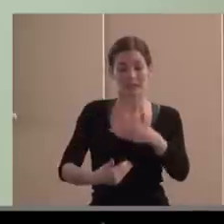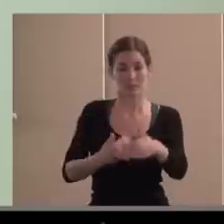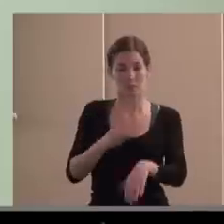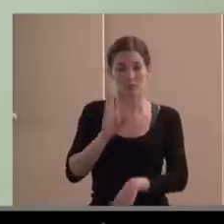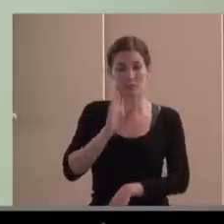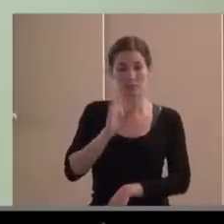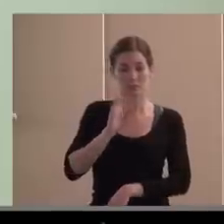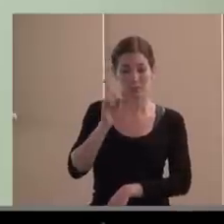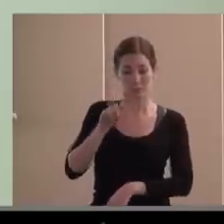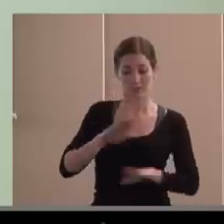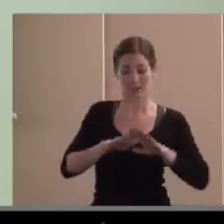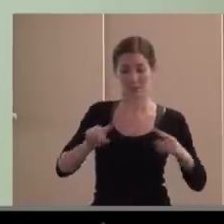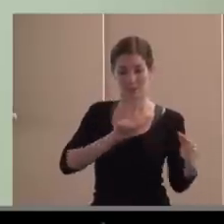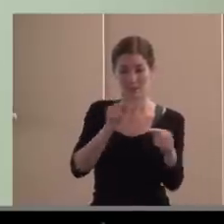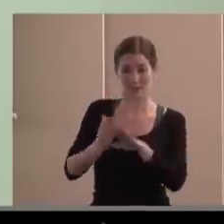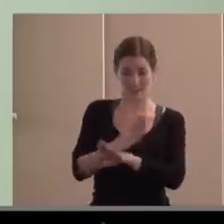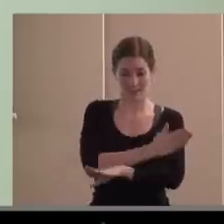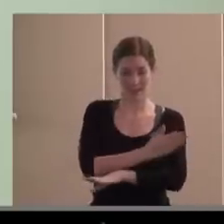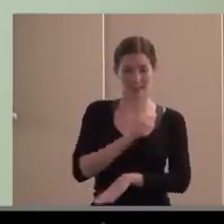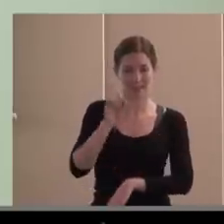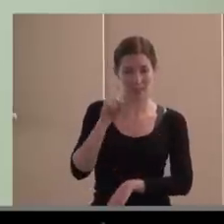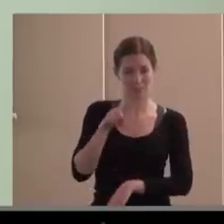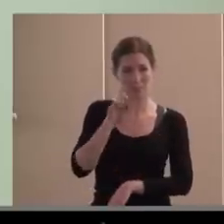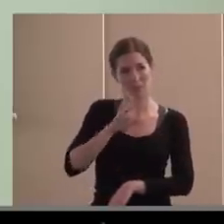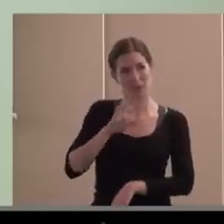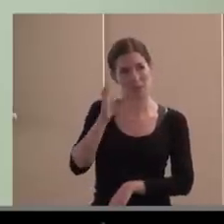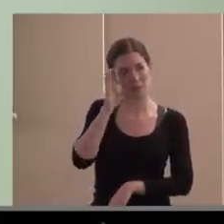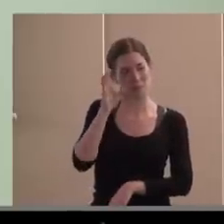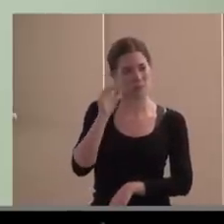en la mesa anterior, me ha parecido escucharlo,